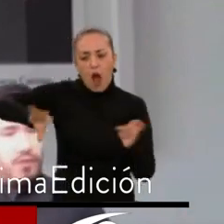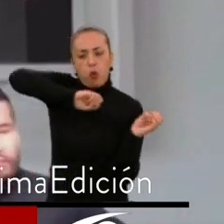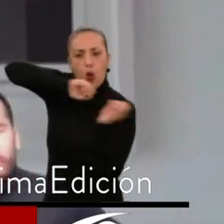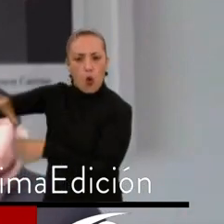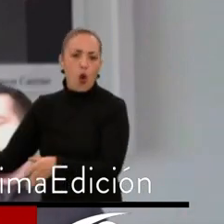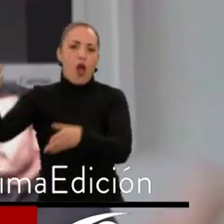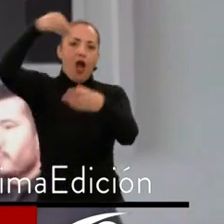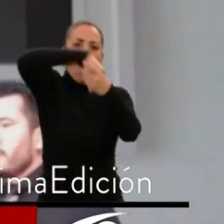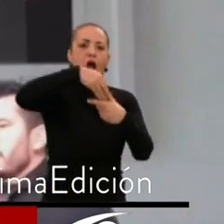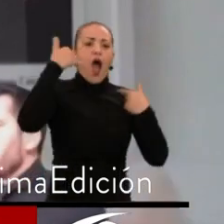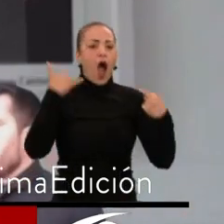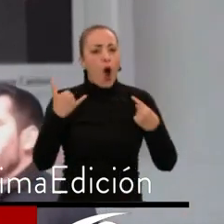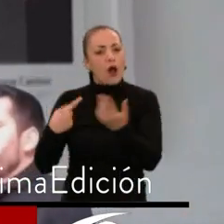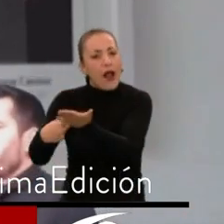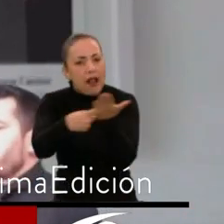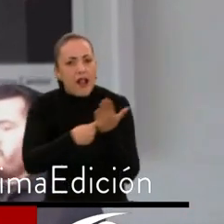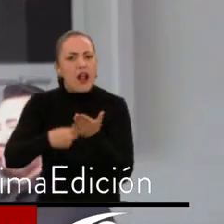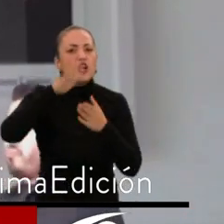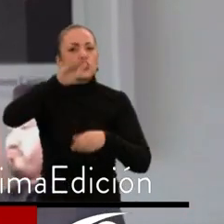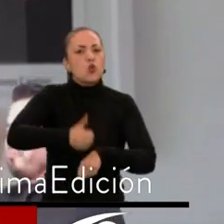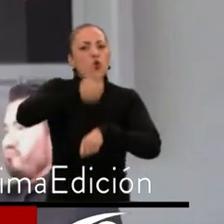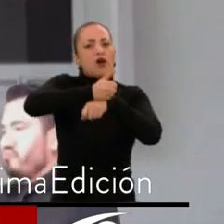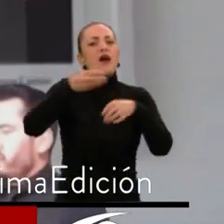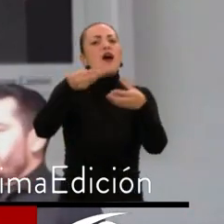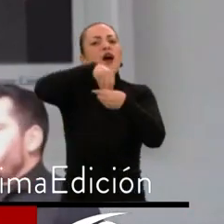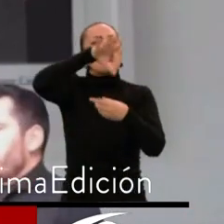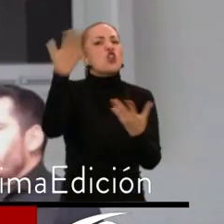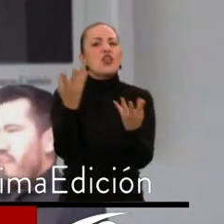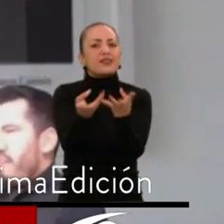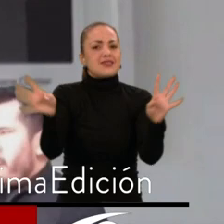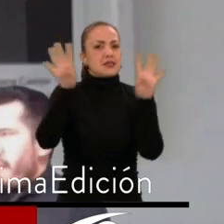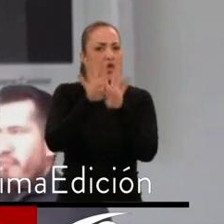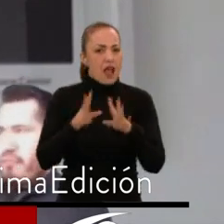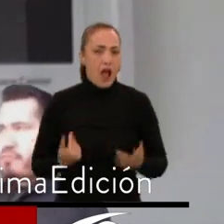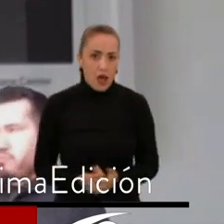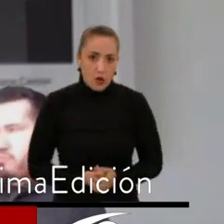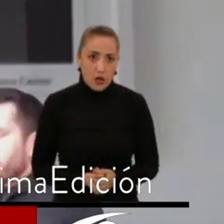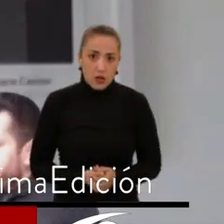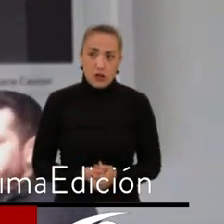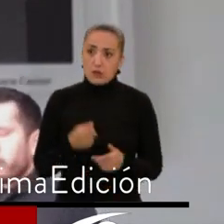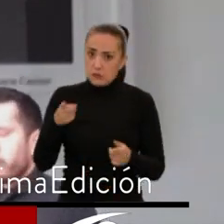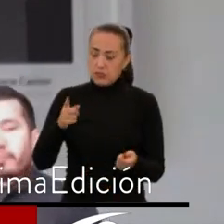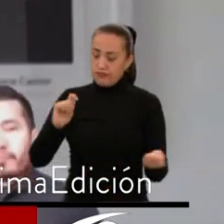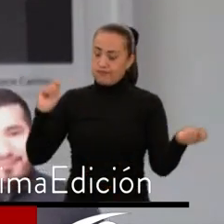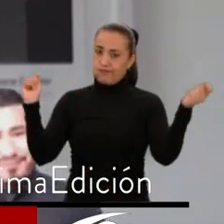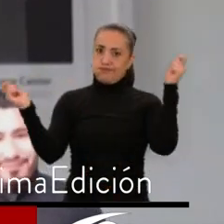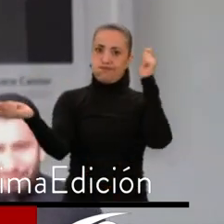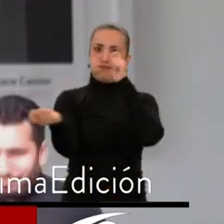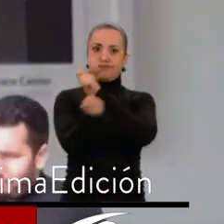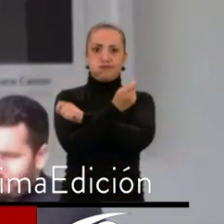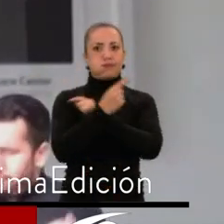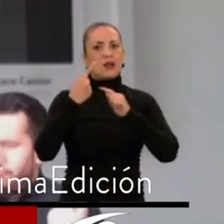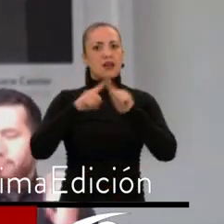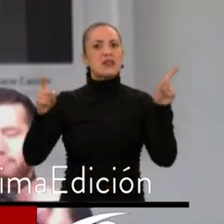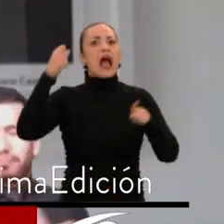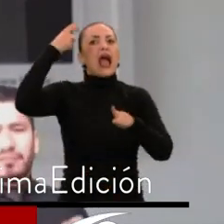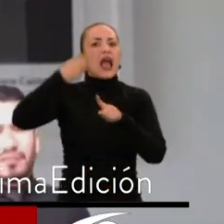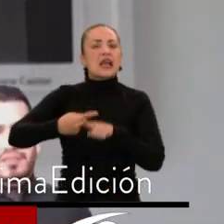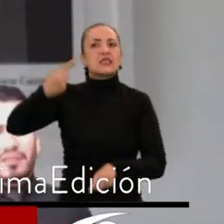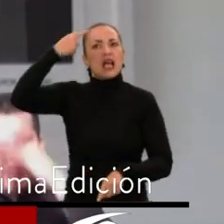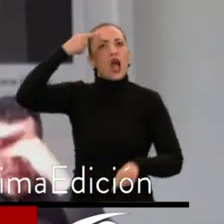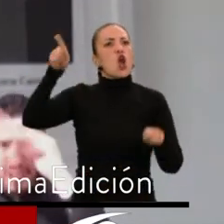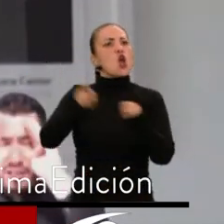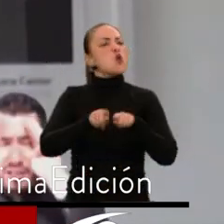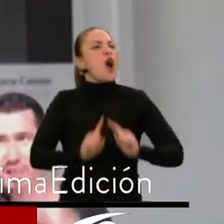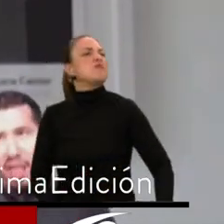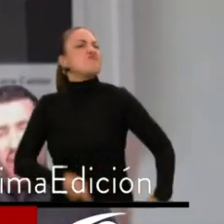un puesto en la mesa directiva del Senado. Ha cambiado, ha cambiado el paradigma de la confrontación